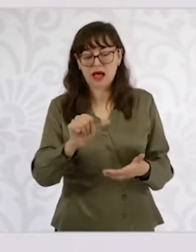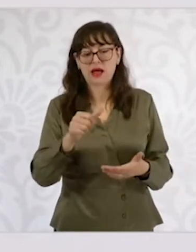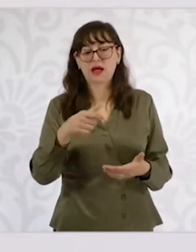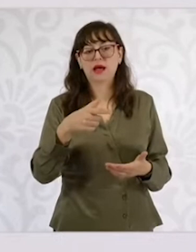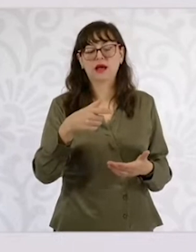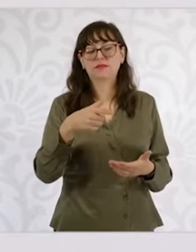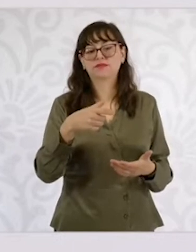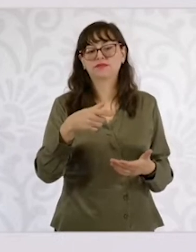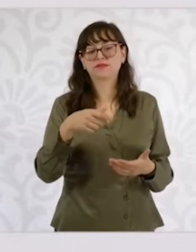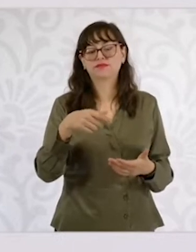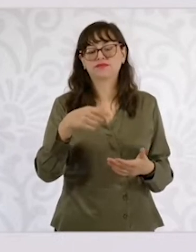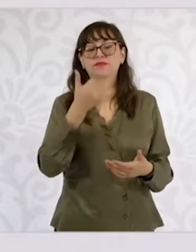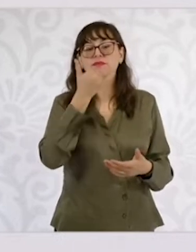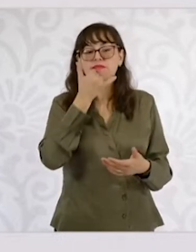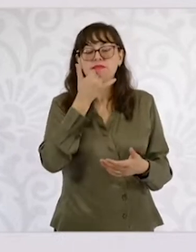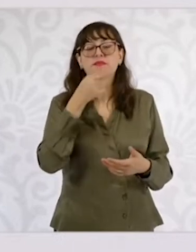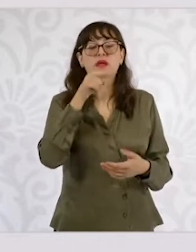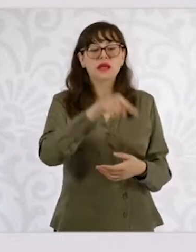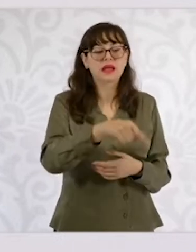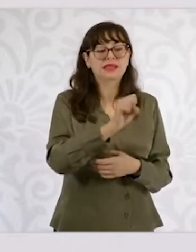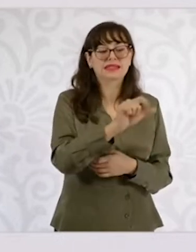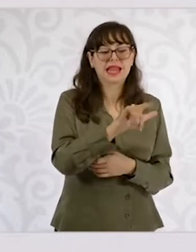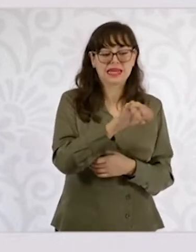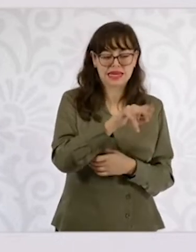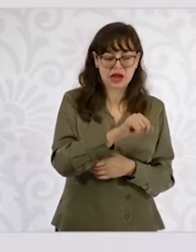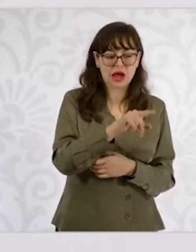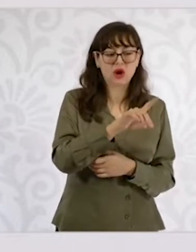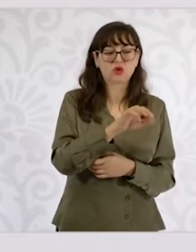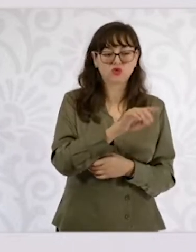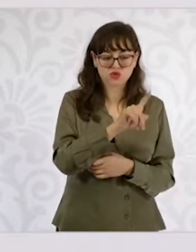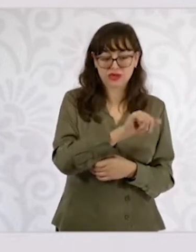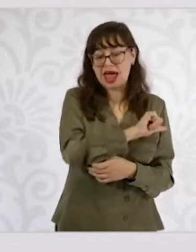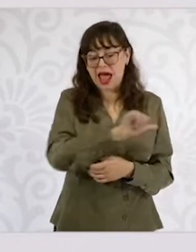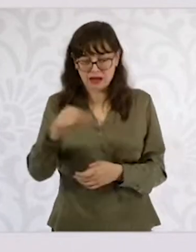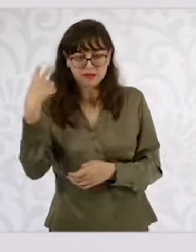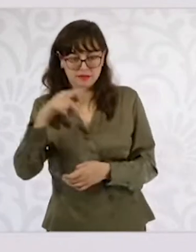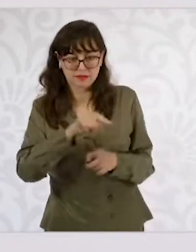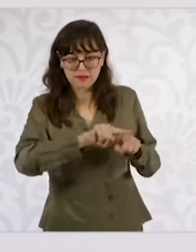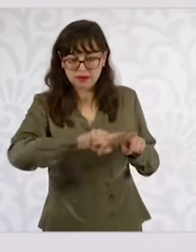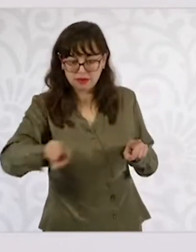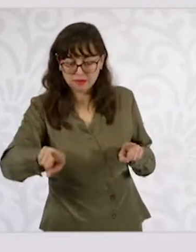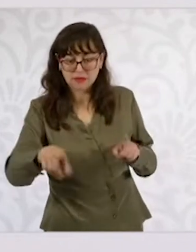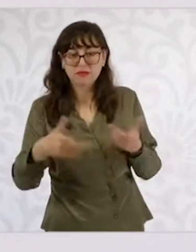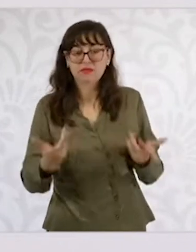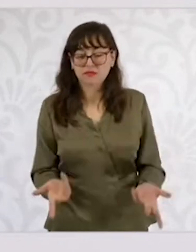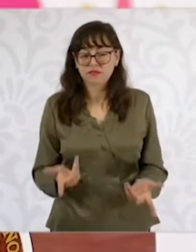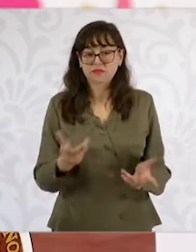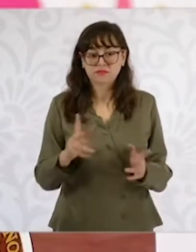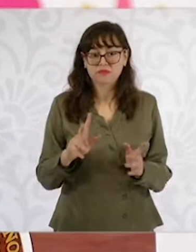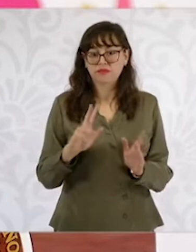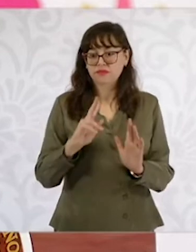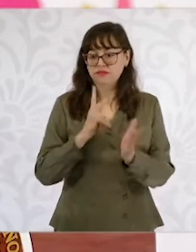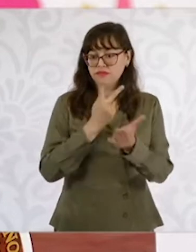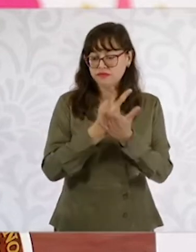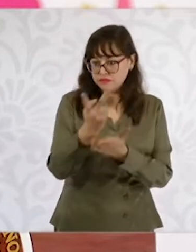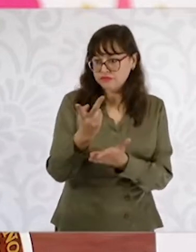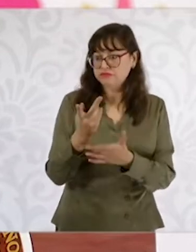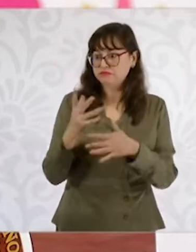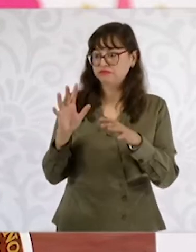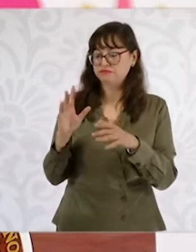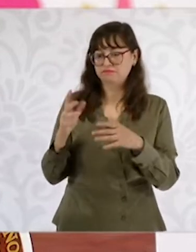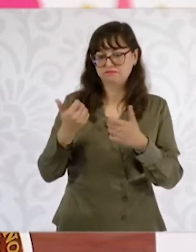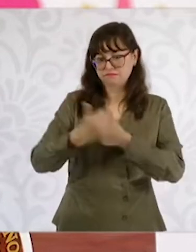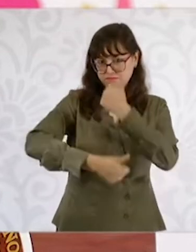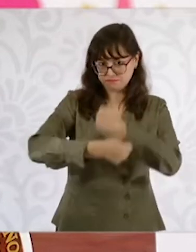comentocracia, es que no se da cuenta, vamos a ver, no adelantarnos, estamos certeros de que nuestra estrategia está funcionando, vamos a